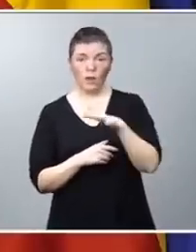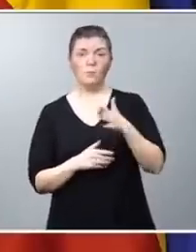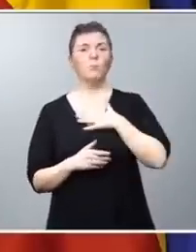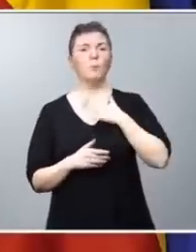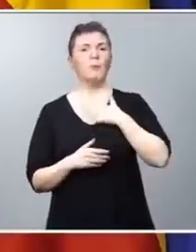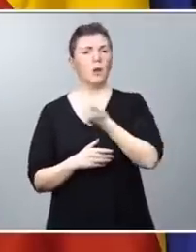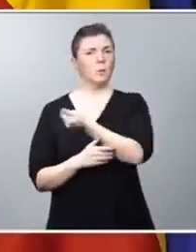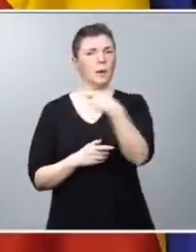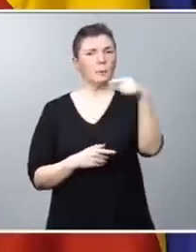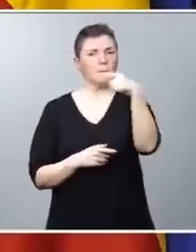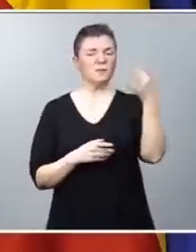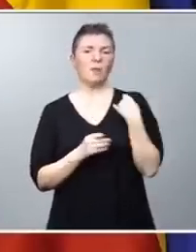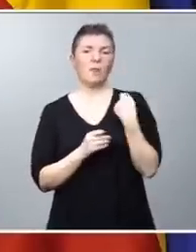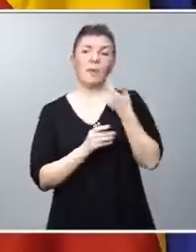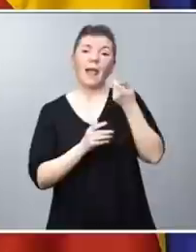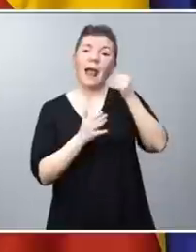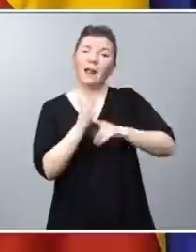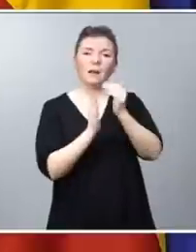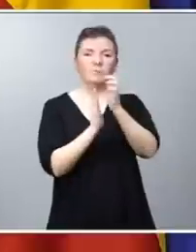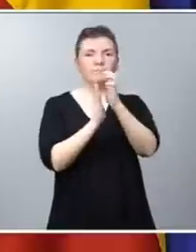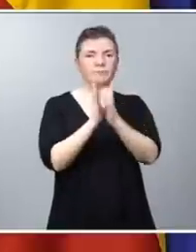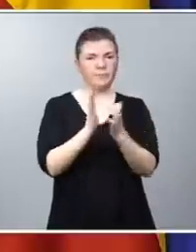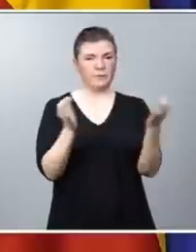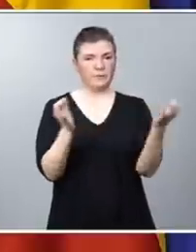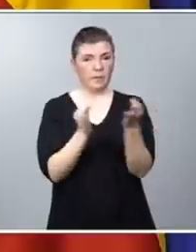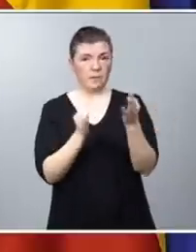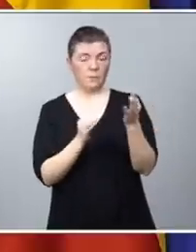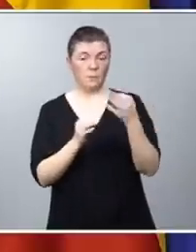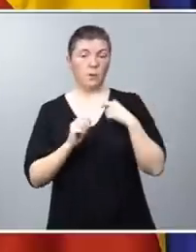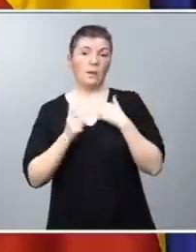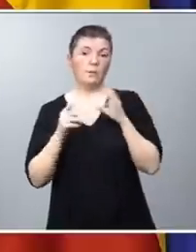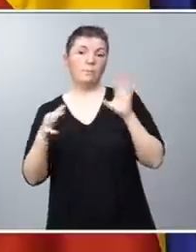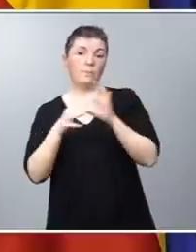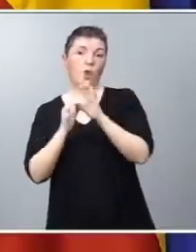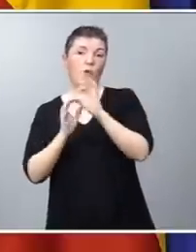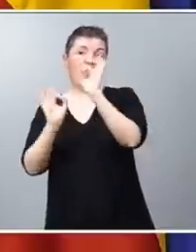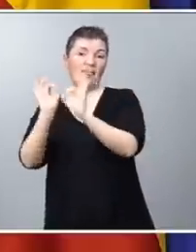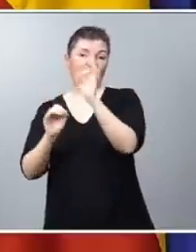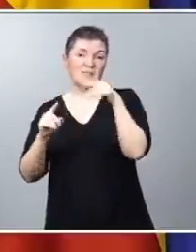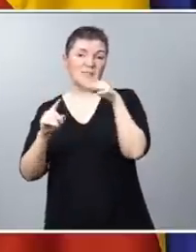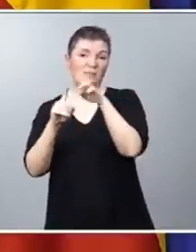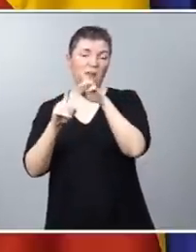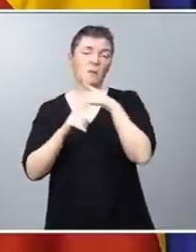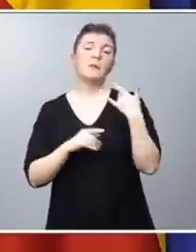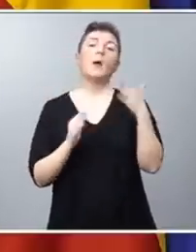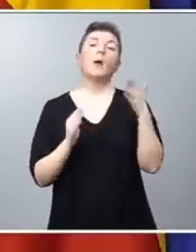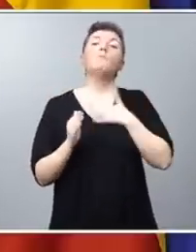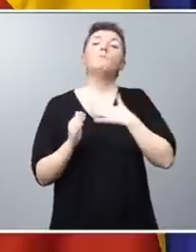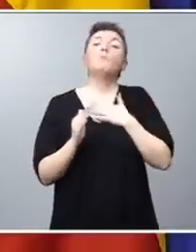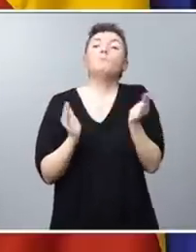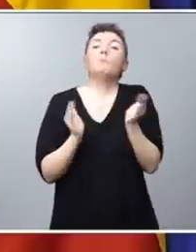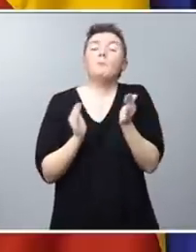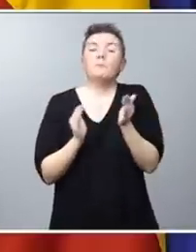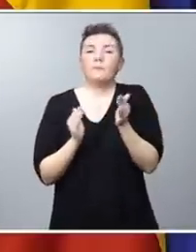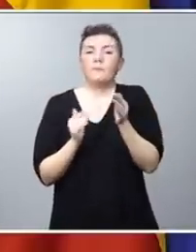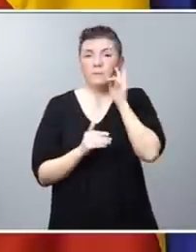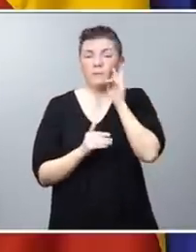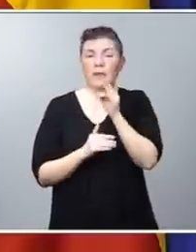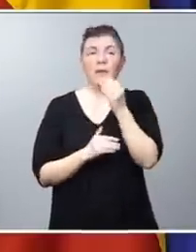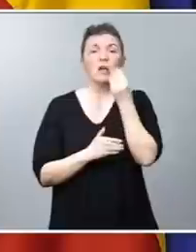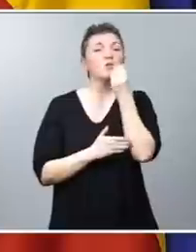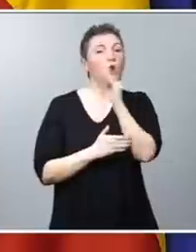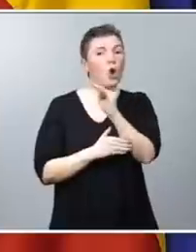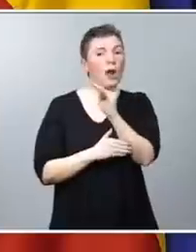tener que bajar los precios del alquiler a los índices de referencia y los pequeños propietarios o bien van a haber congelados esos